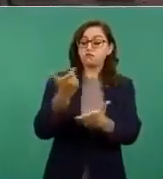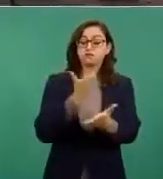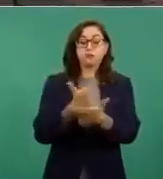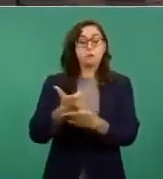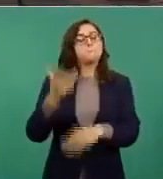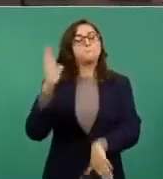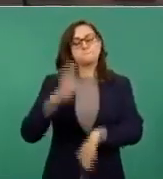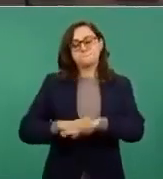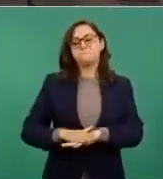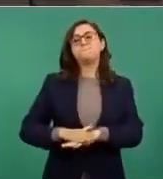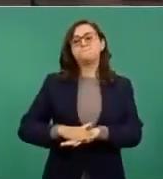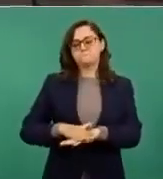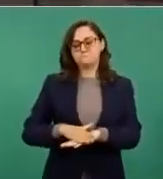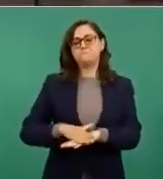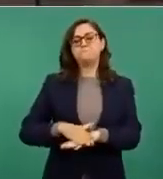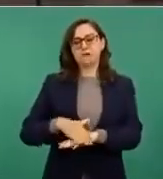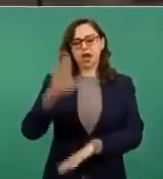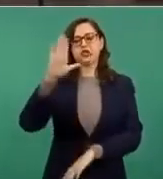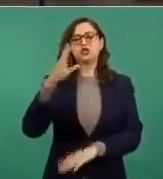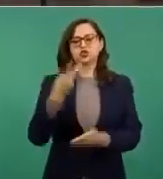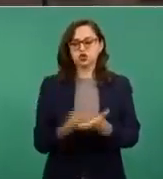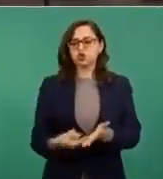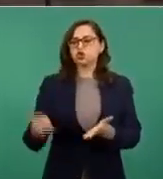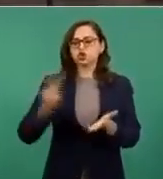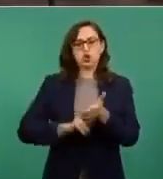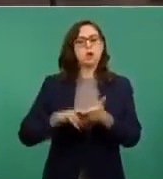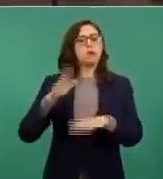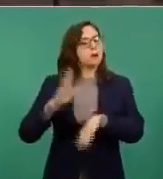en el tiempo que estamos en el gobierno.